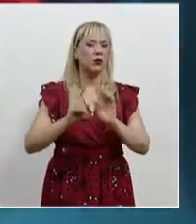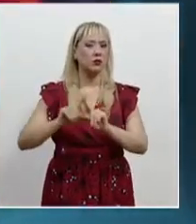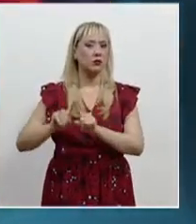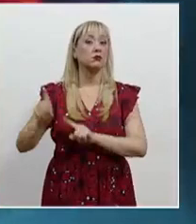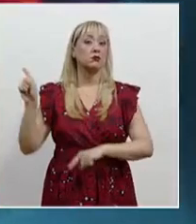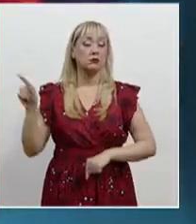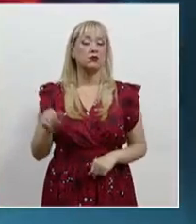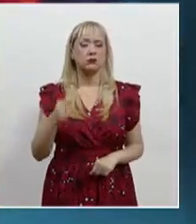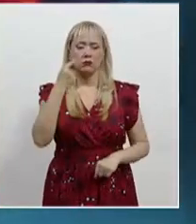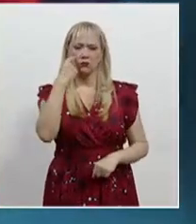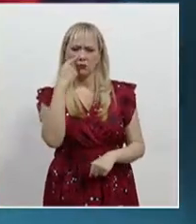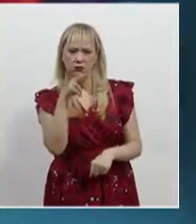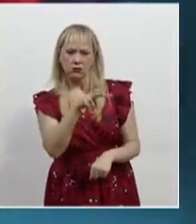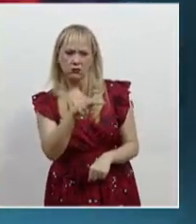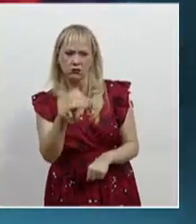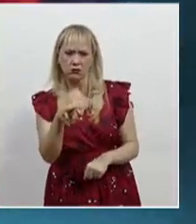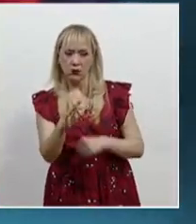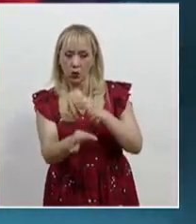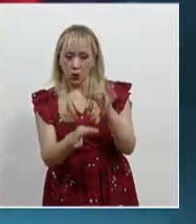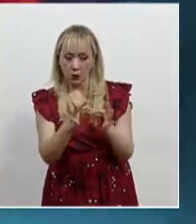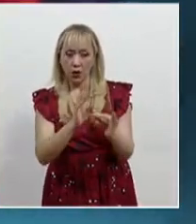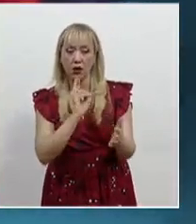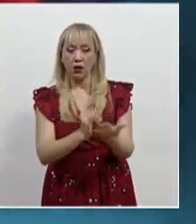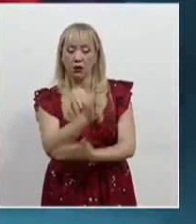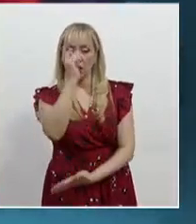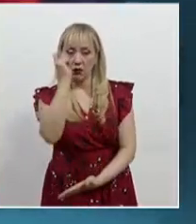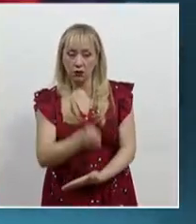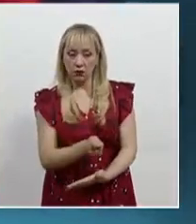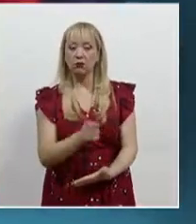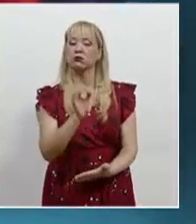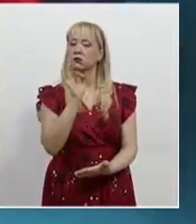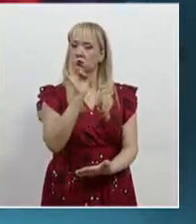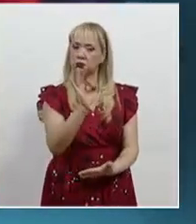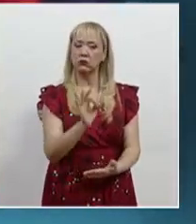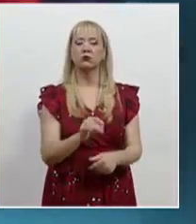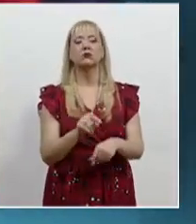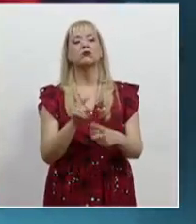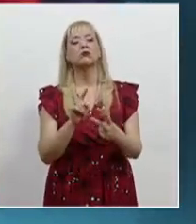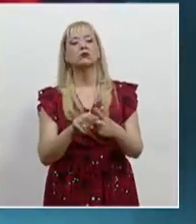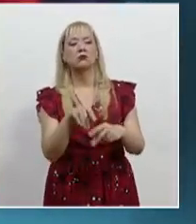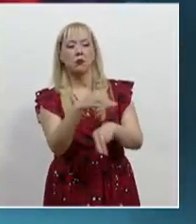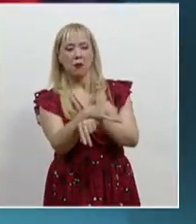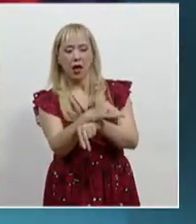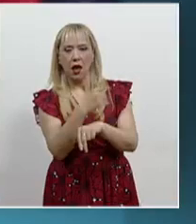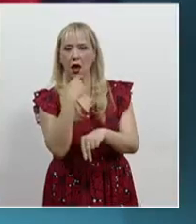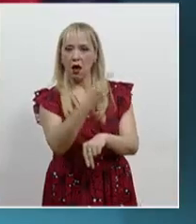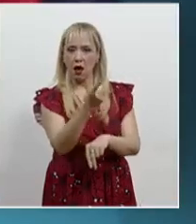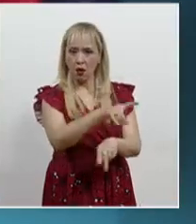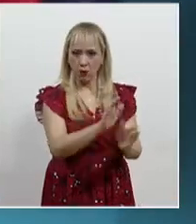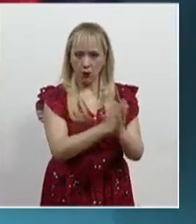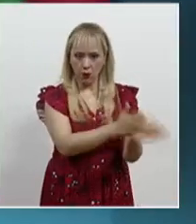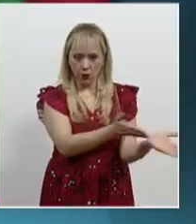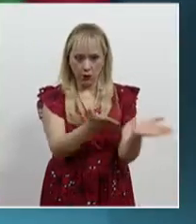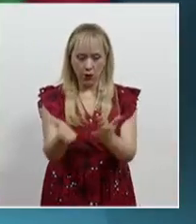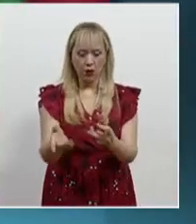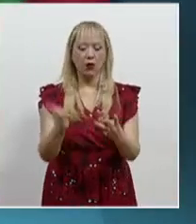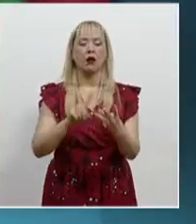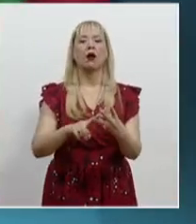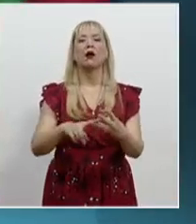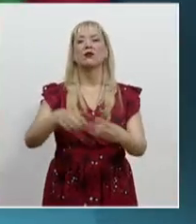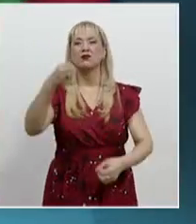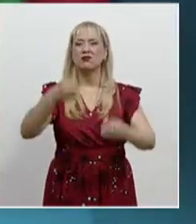revisará el cumplimiento de diversas sentencias, la implementación también de medidas provisionales, así como de cuestiones procesales de